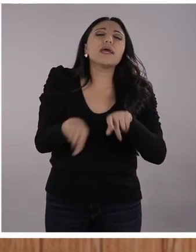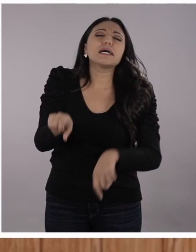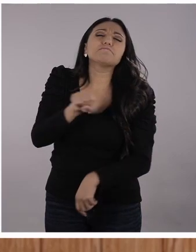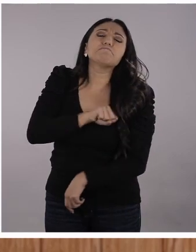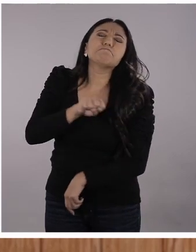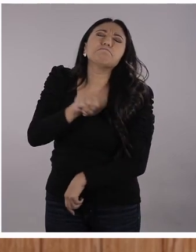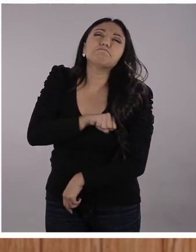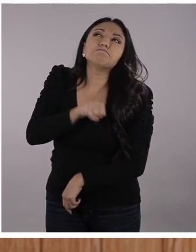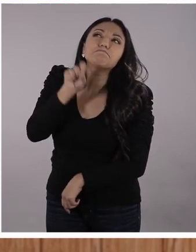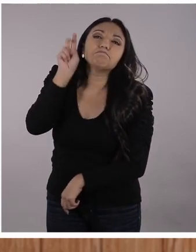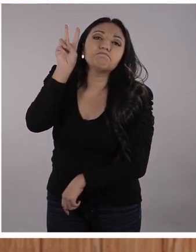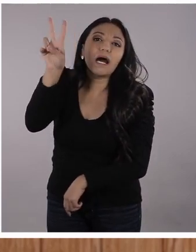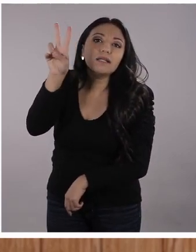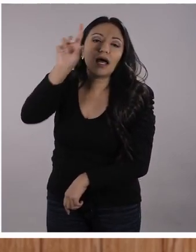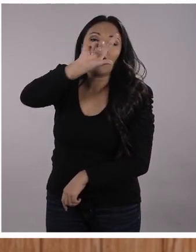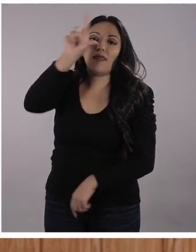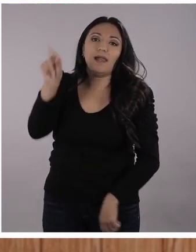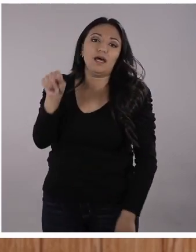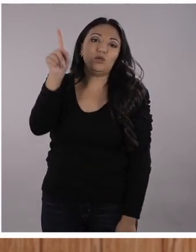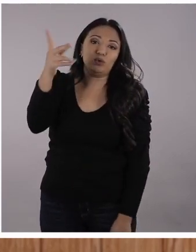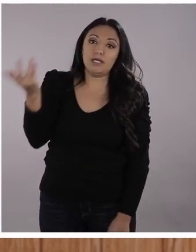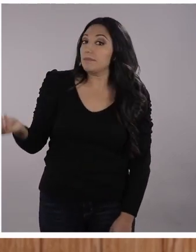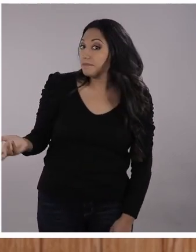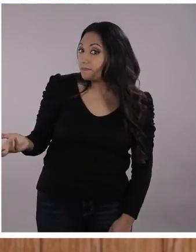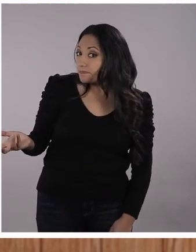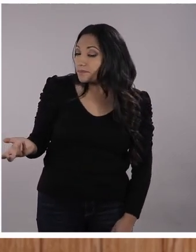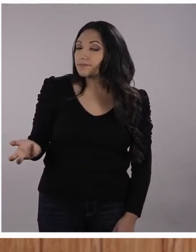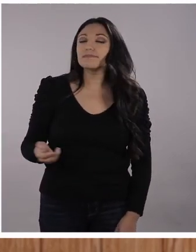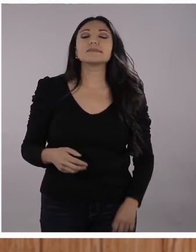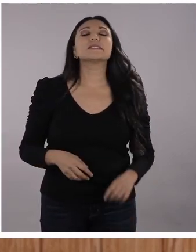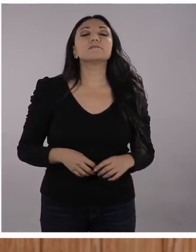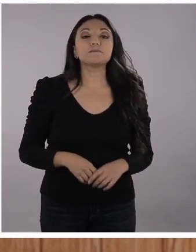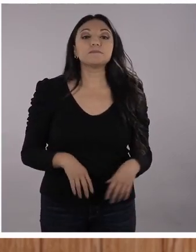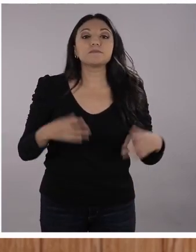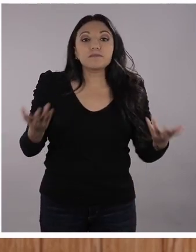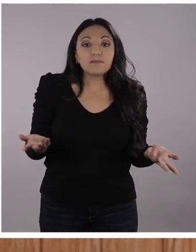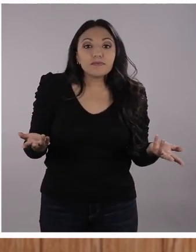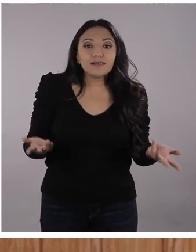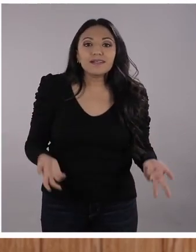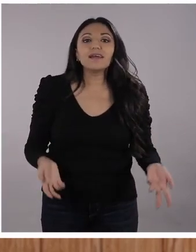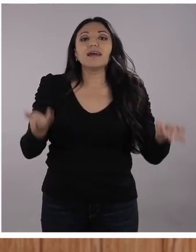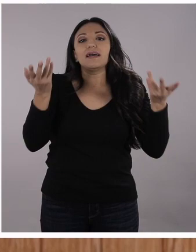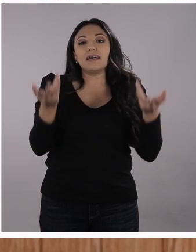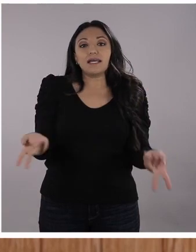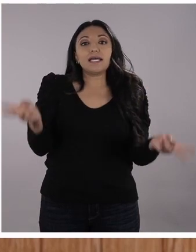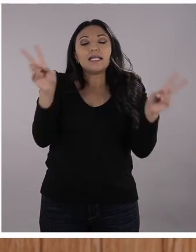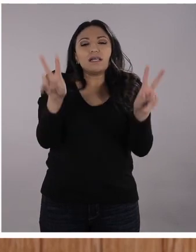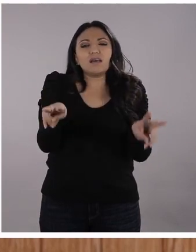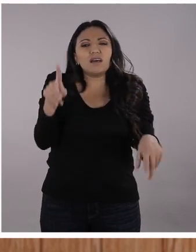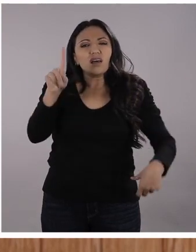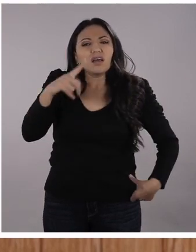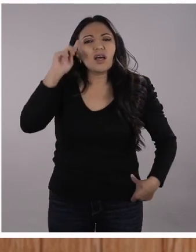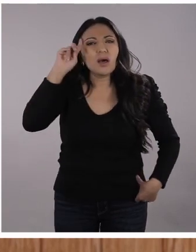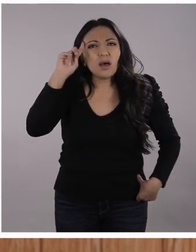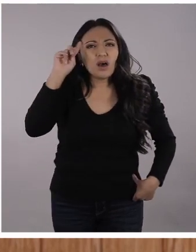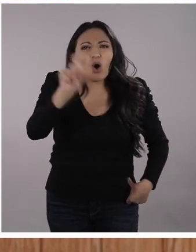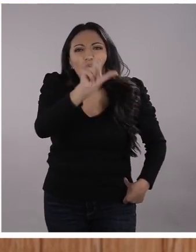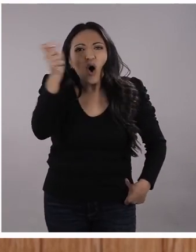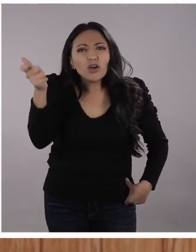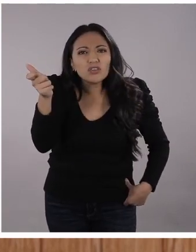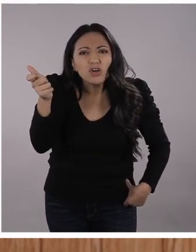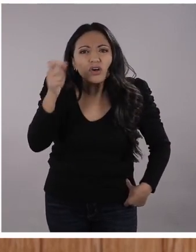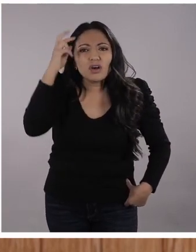¡Panísimas! Sin ellas tampoco podrían existir. Y tal vez también te vas a preguntar, ¿hay otra razón?